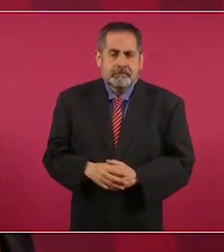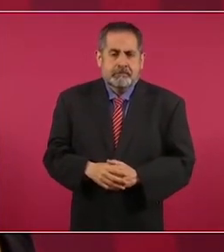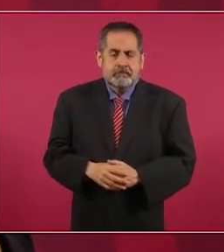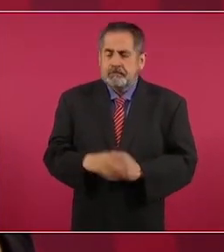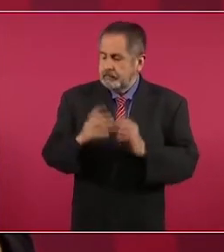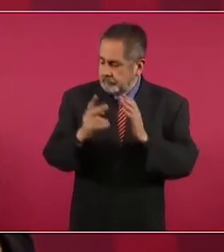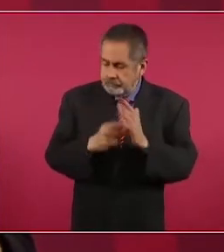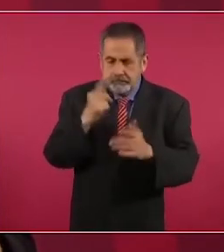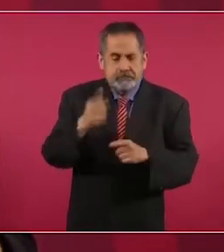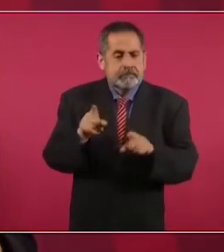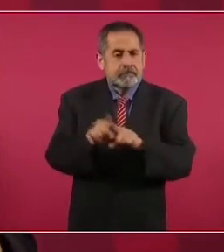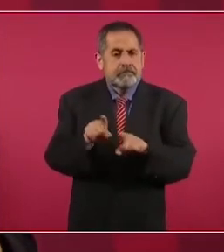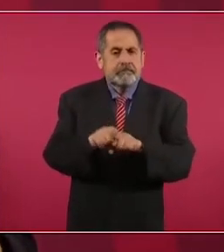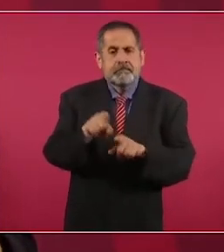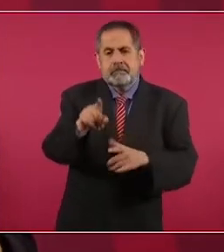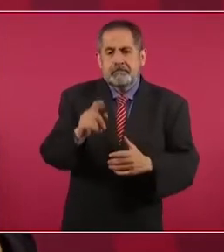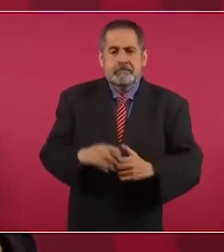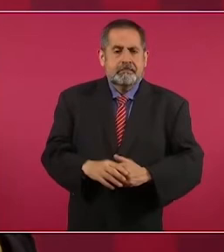Volvemos a lo mismo.